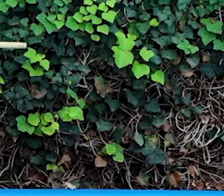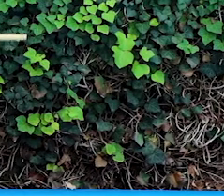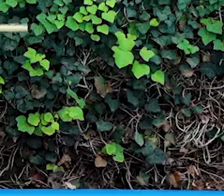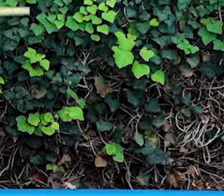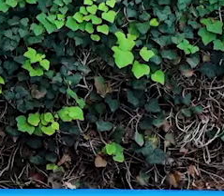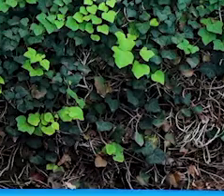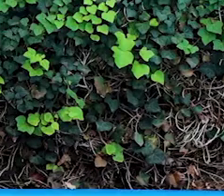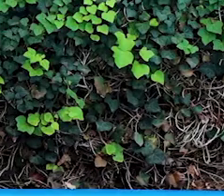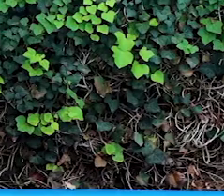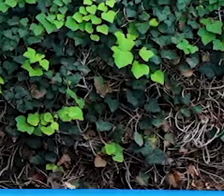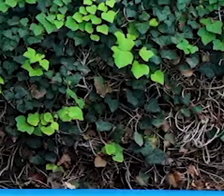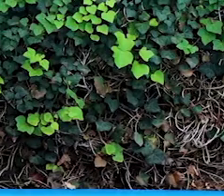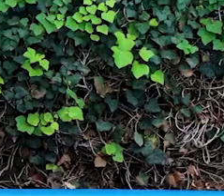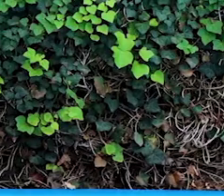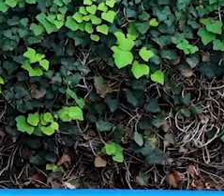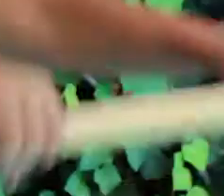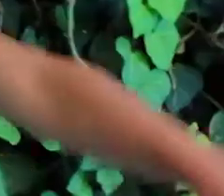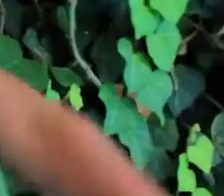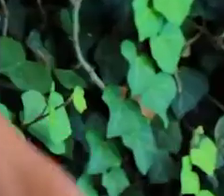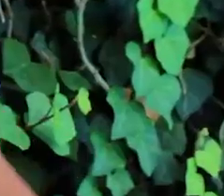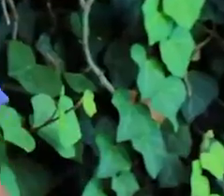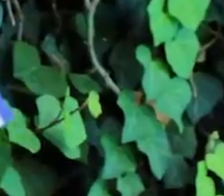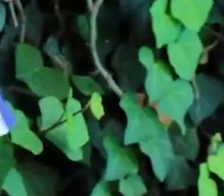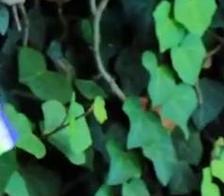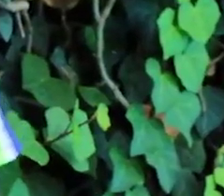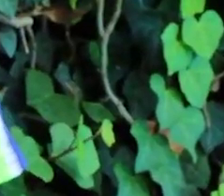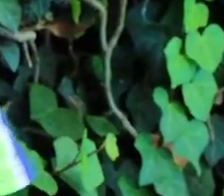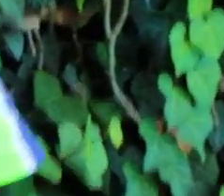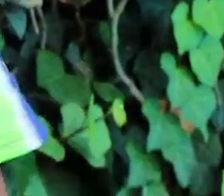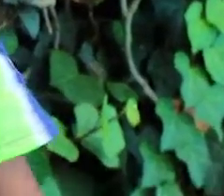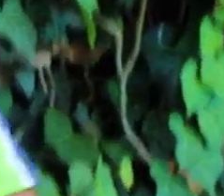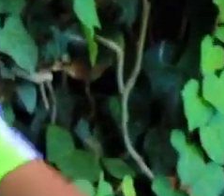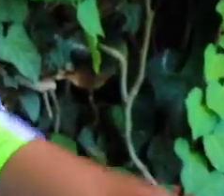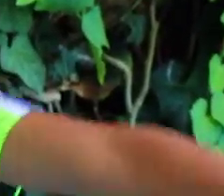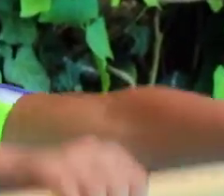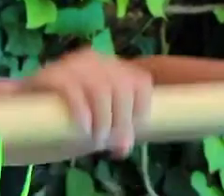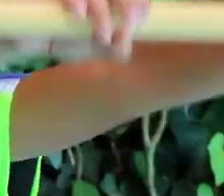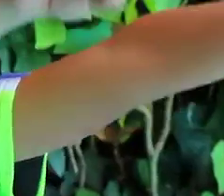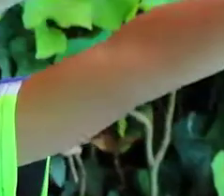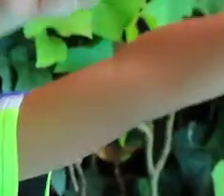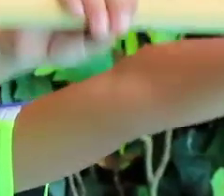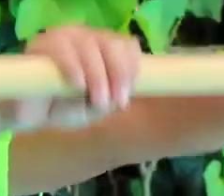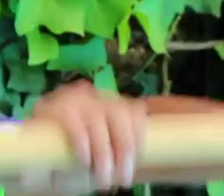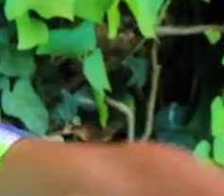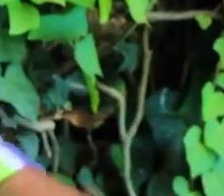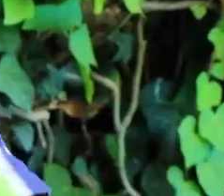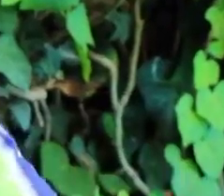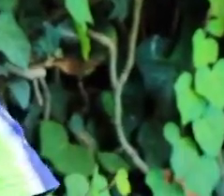Uno. Espalda derecha. Respiramos.